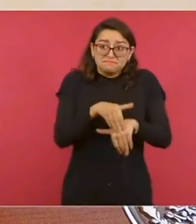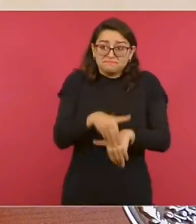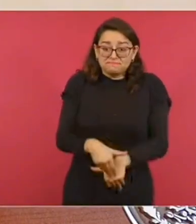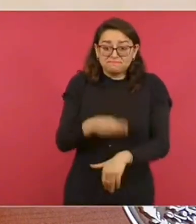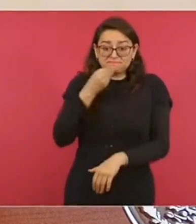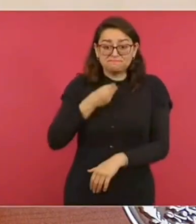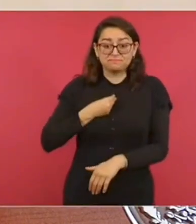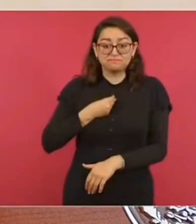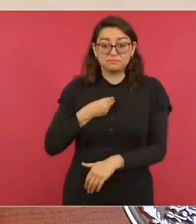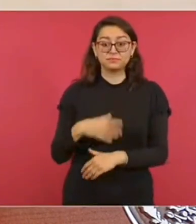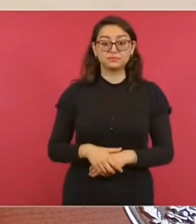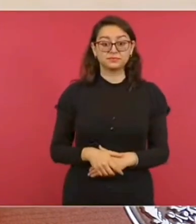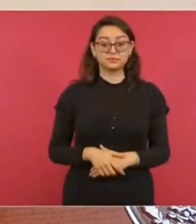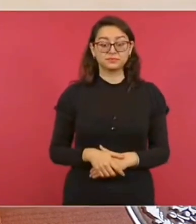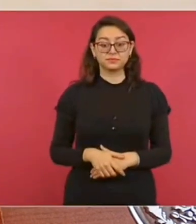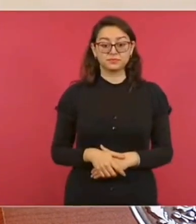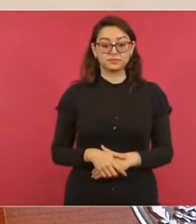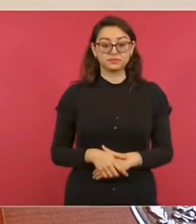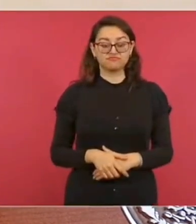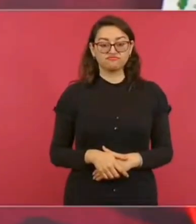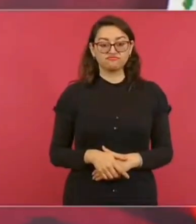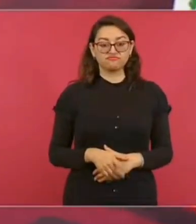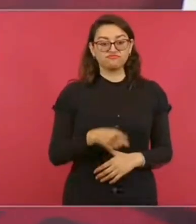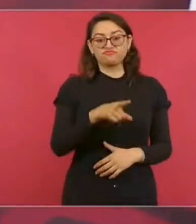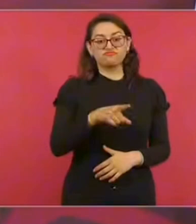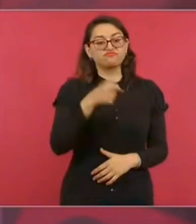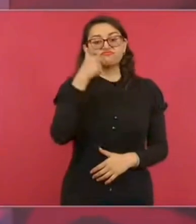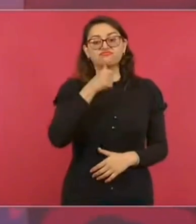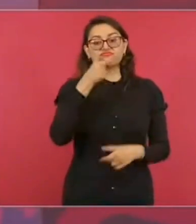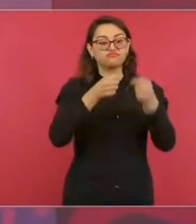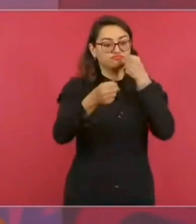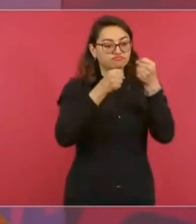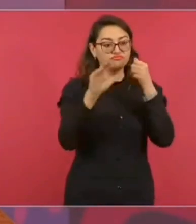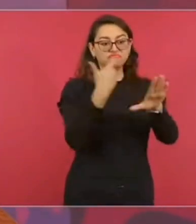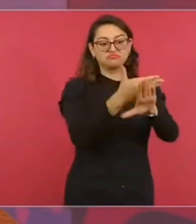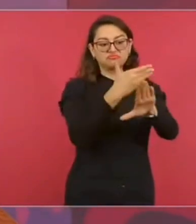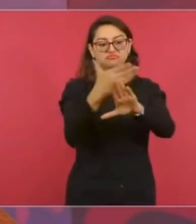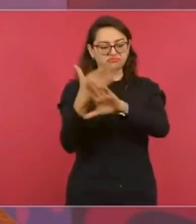porque siempre hay la costumbre de culpar al de abajo, no.